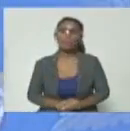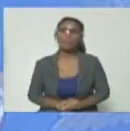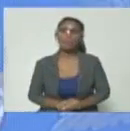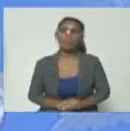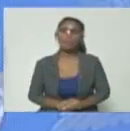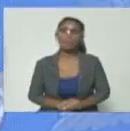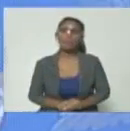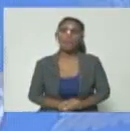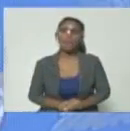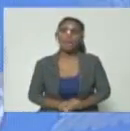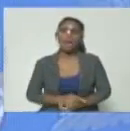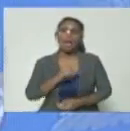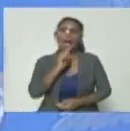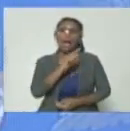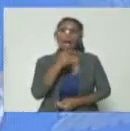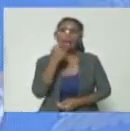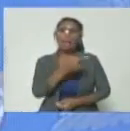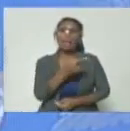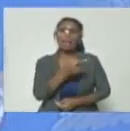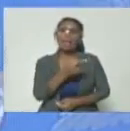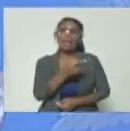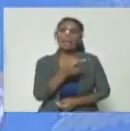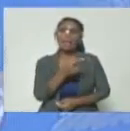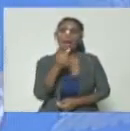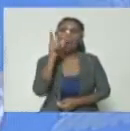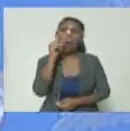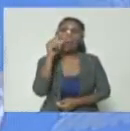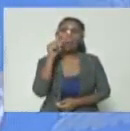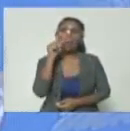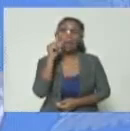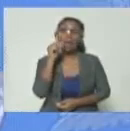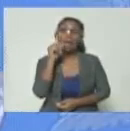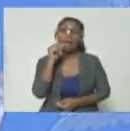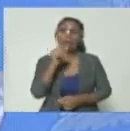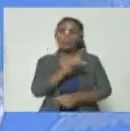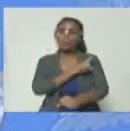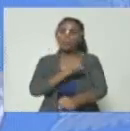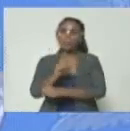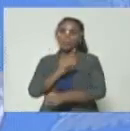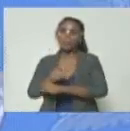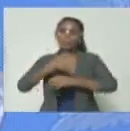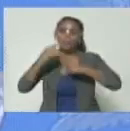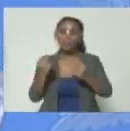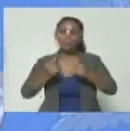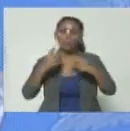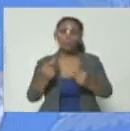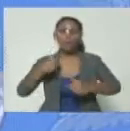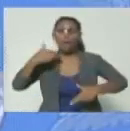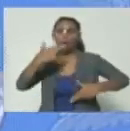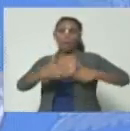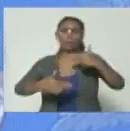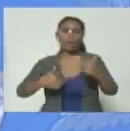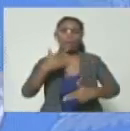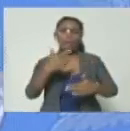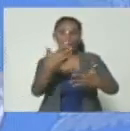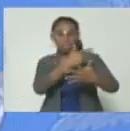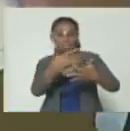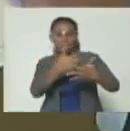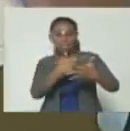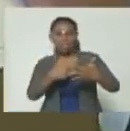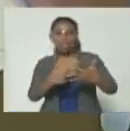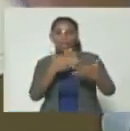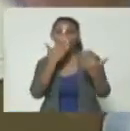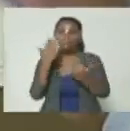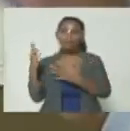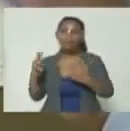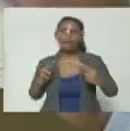Ahí le dice Gilbert Caro a Guevara, que da la orden de que se active rápidamente a los malandros, si le escribo para que se vean en sitio,